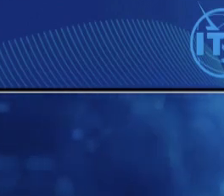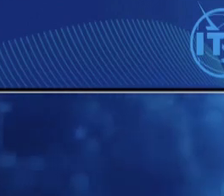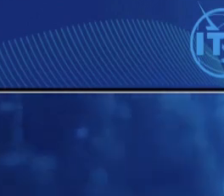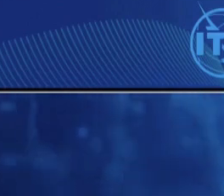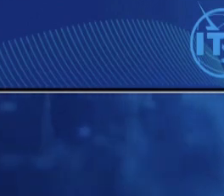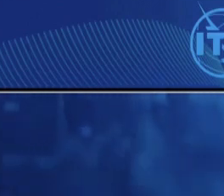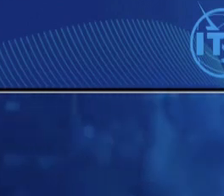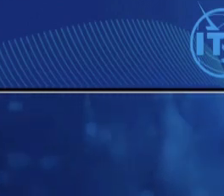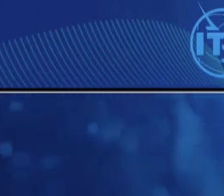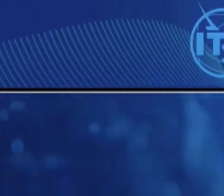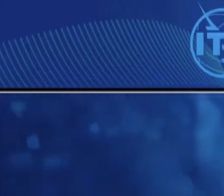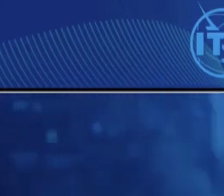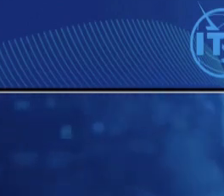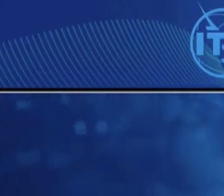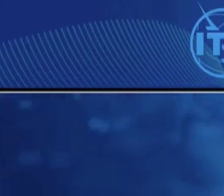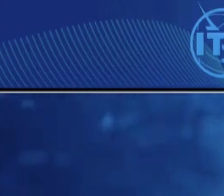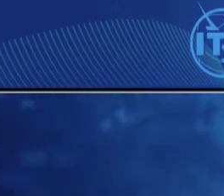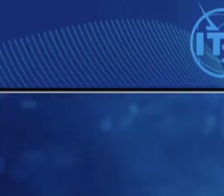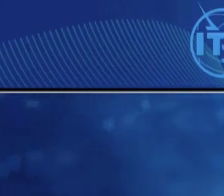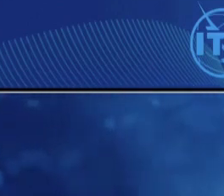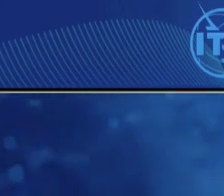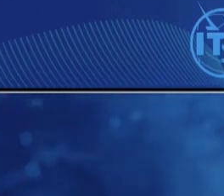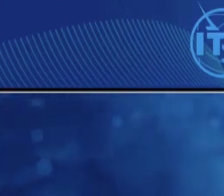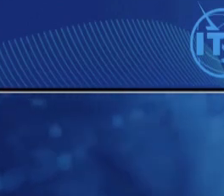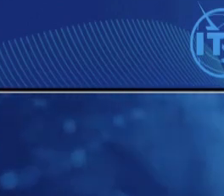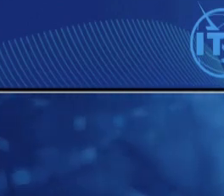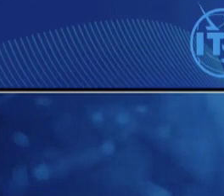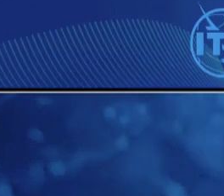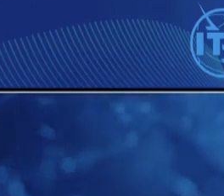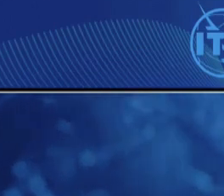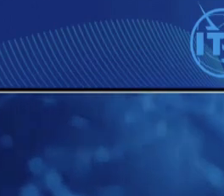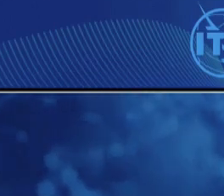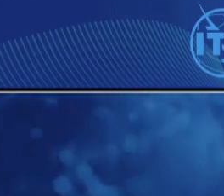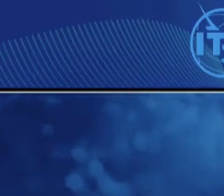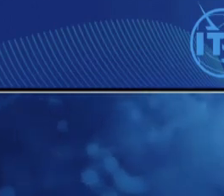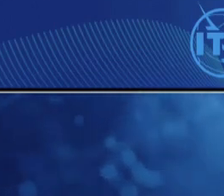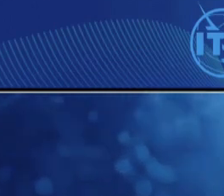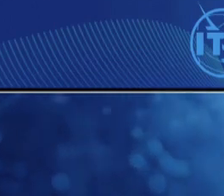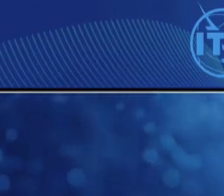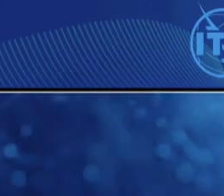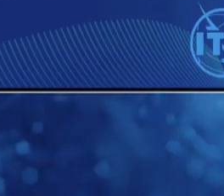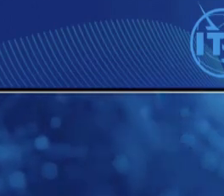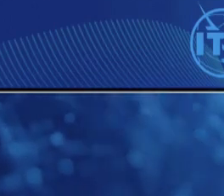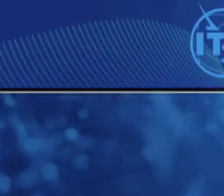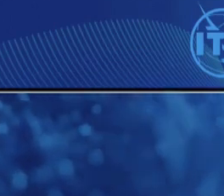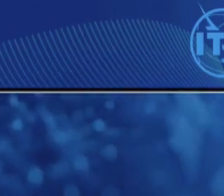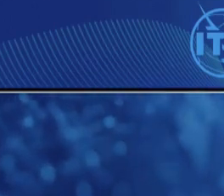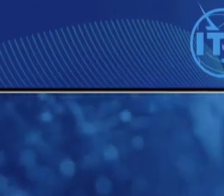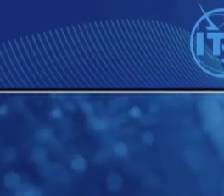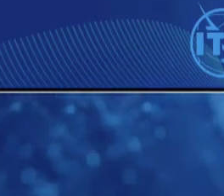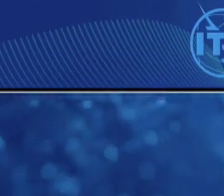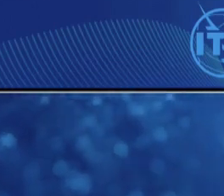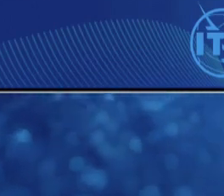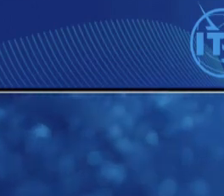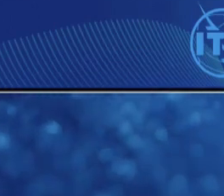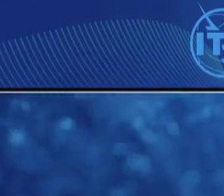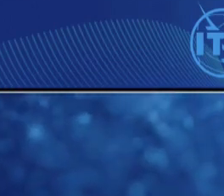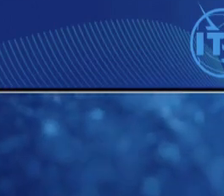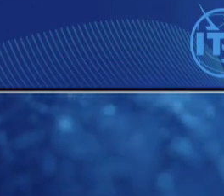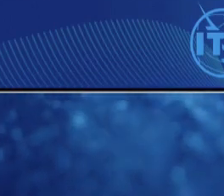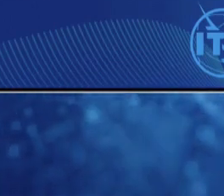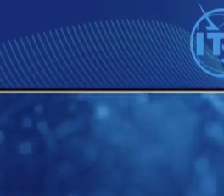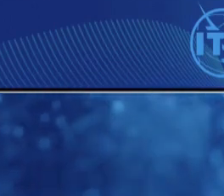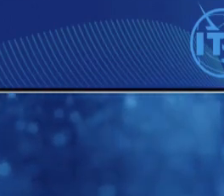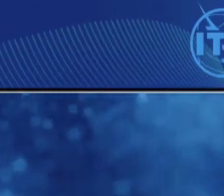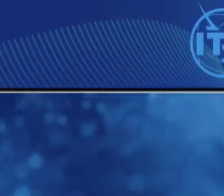es que normalmente tenemos muy claro lo que puede hacer el espectro por nosotros y es innegable que cada vez más servicios